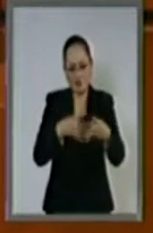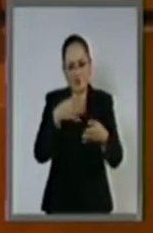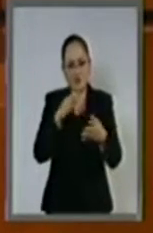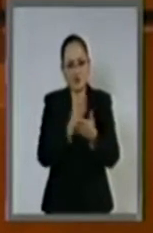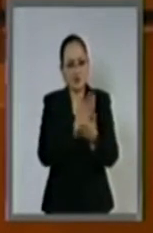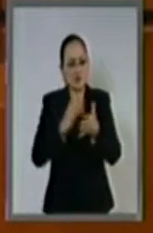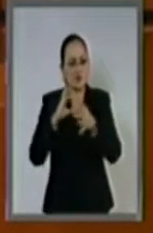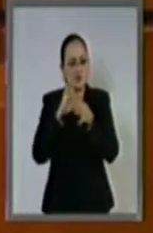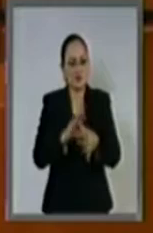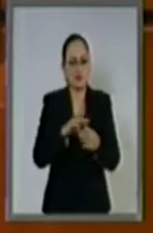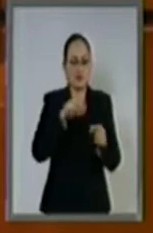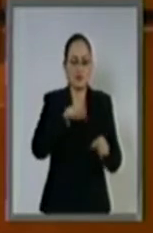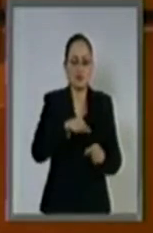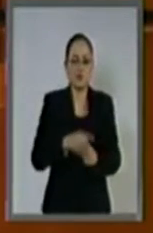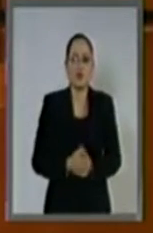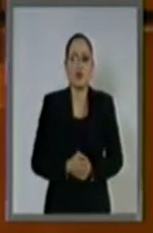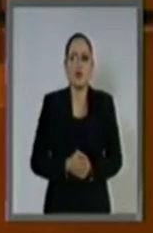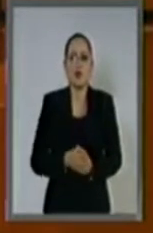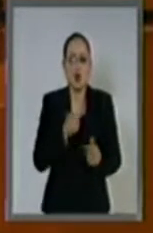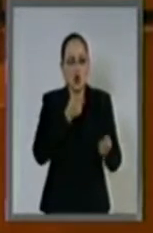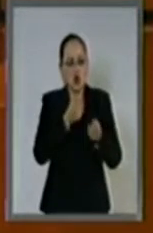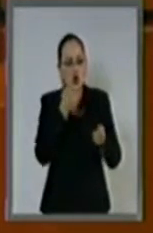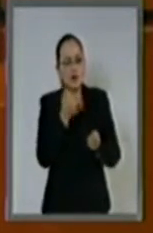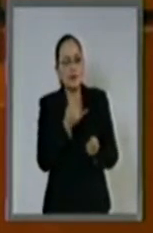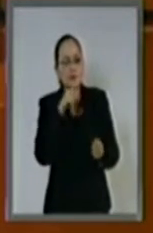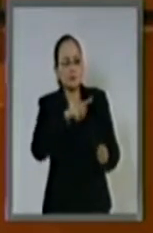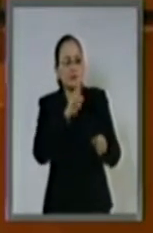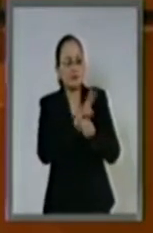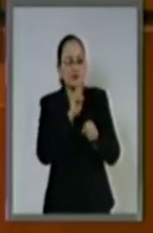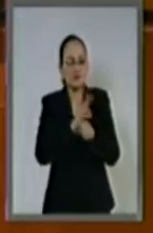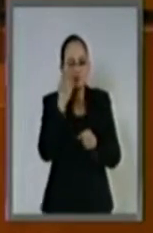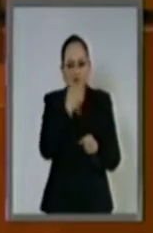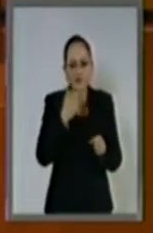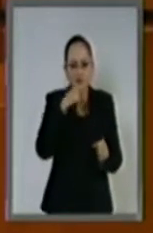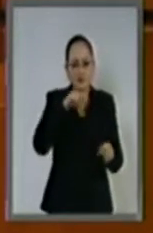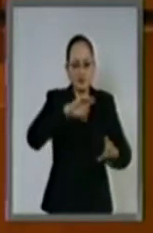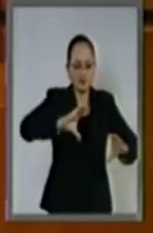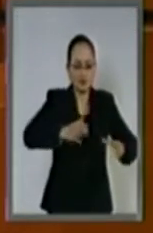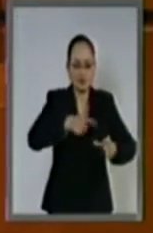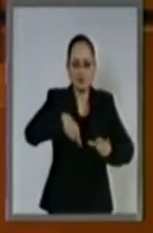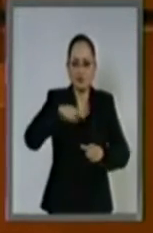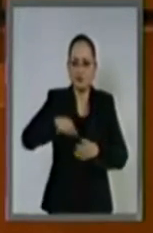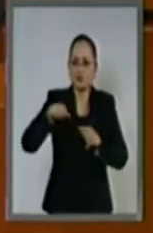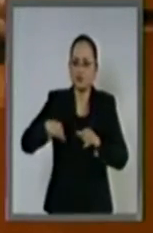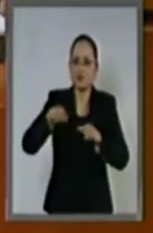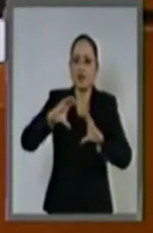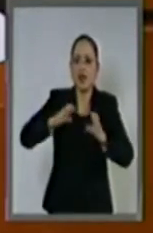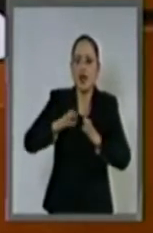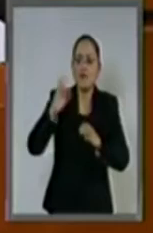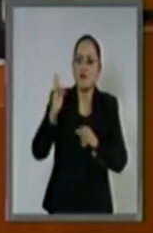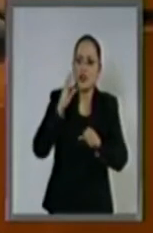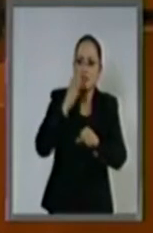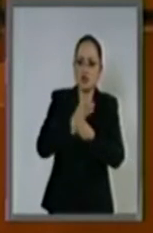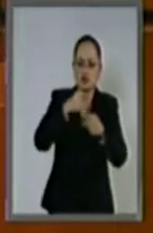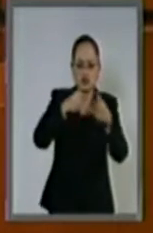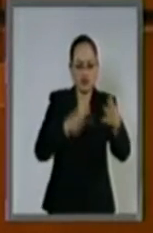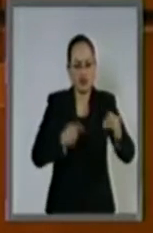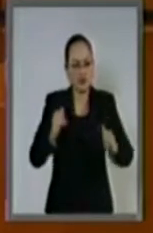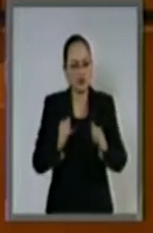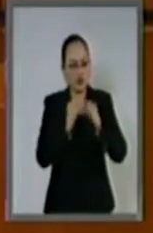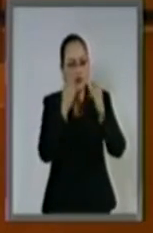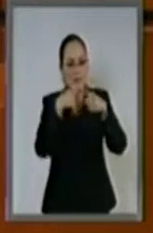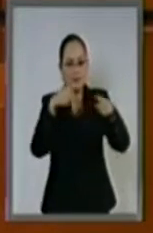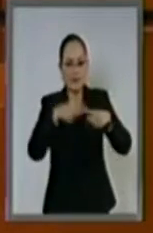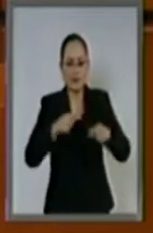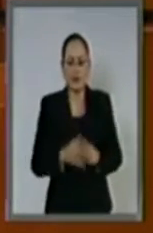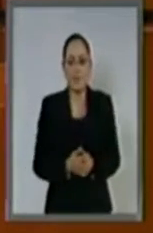que normen la gestión, control y evaluación de los poderes de la Unión y de los entes públicos de la Federación. En